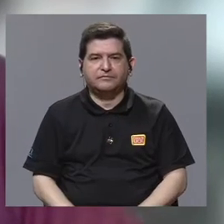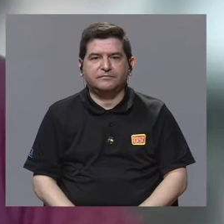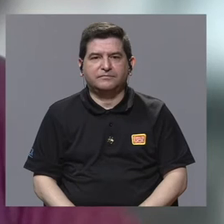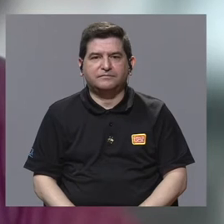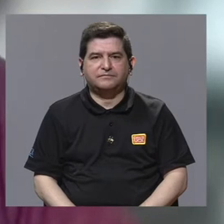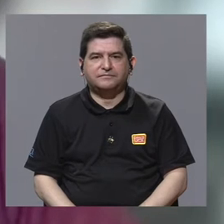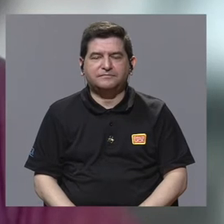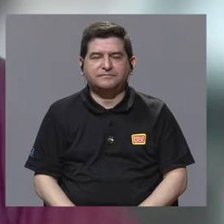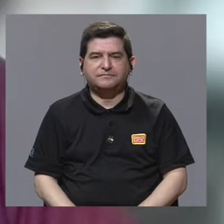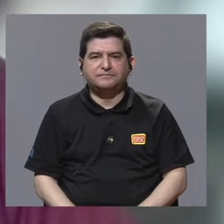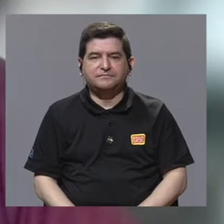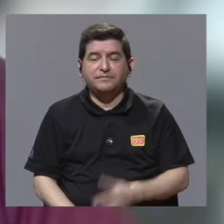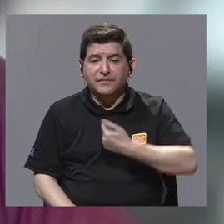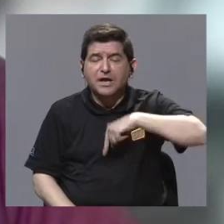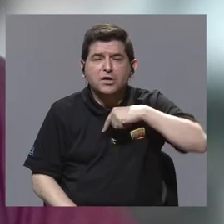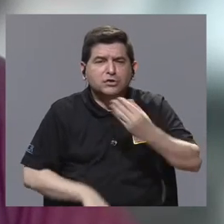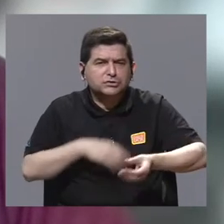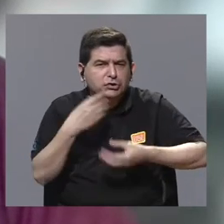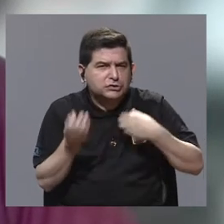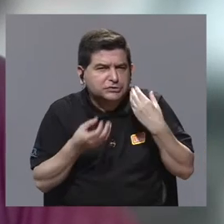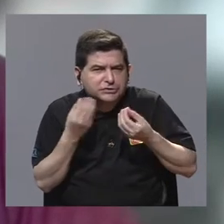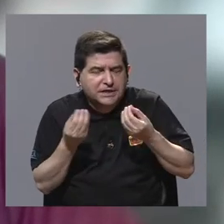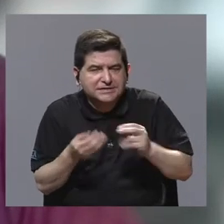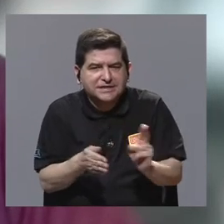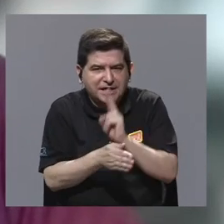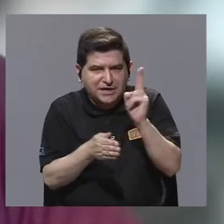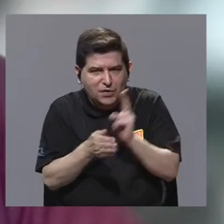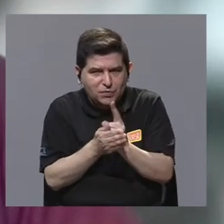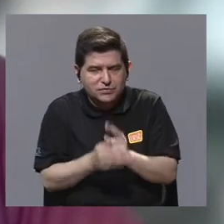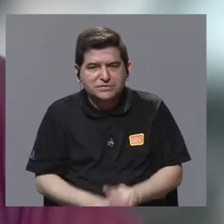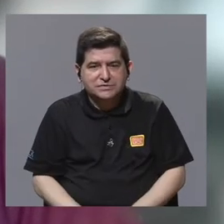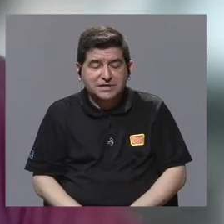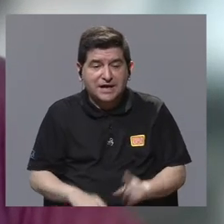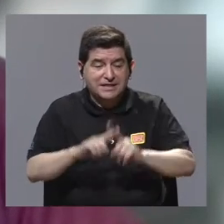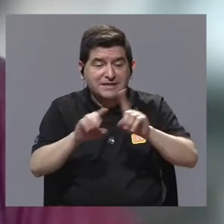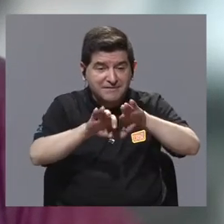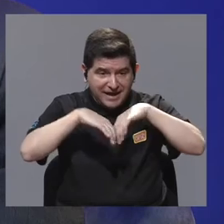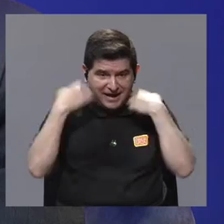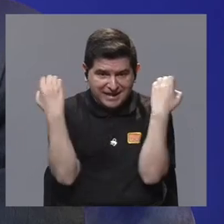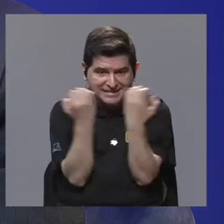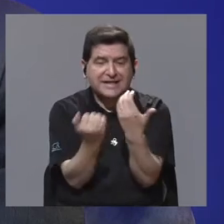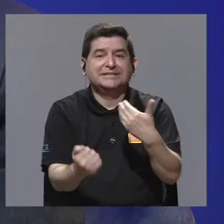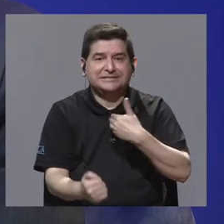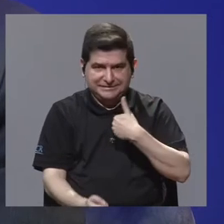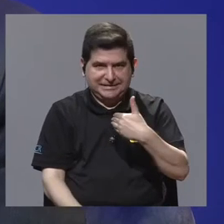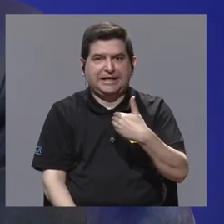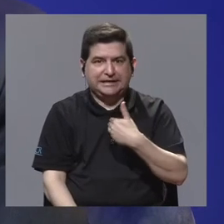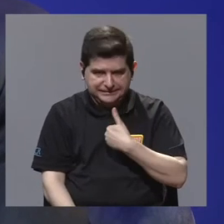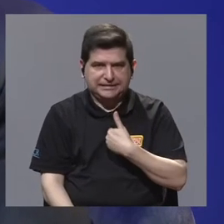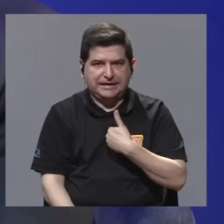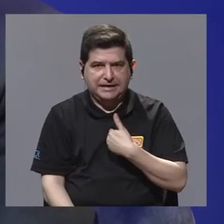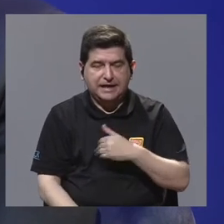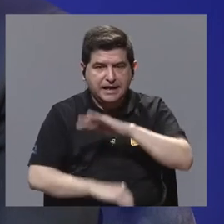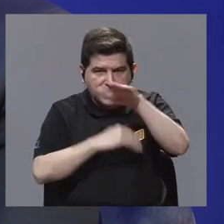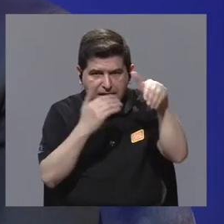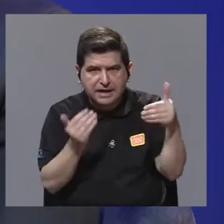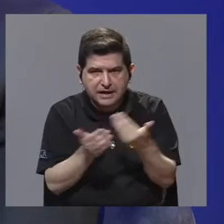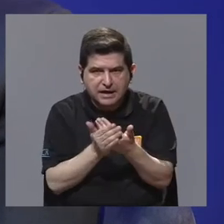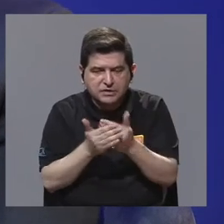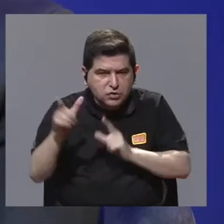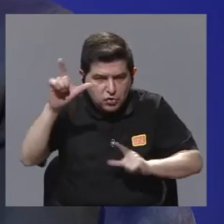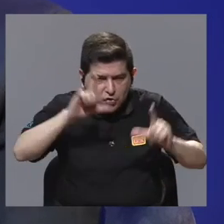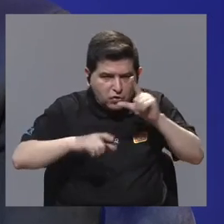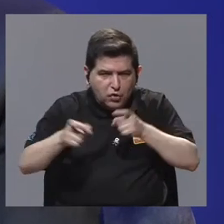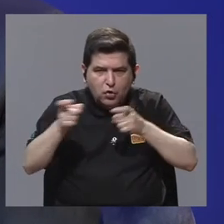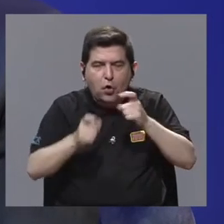Y entonces, lo que haremos es utilizar nuestra batería de equipos que nosotros tenemos en todo